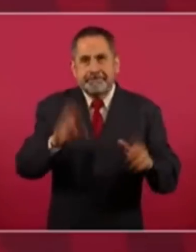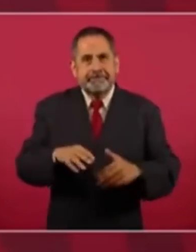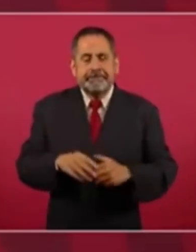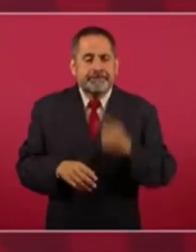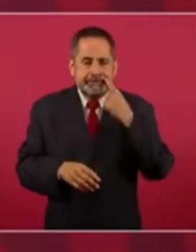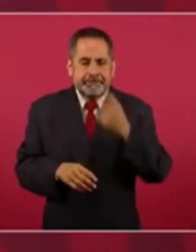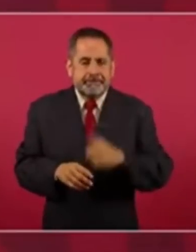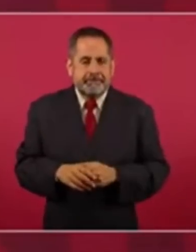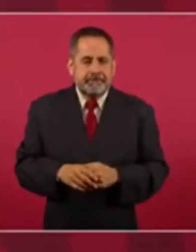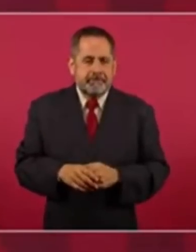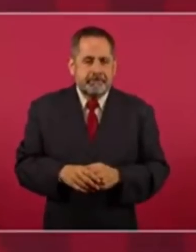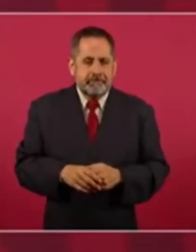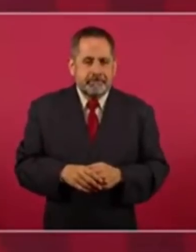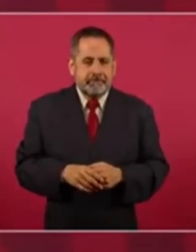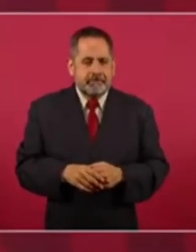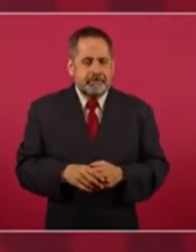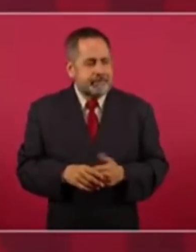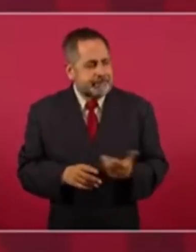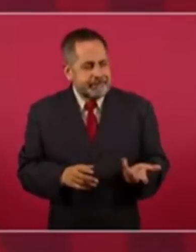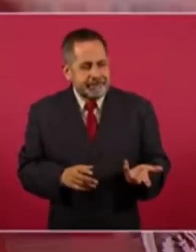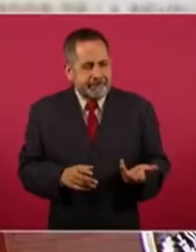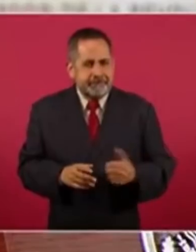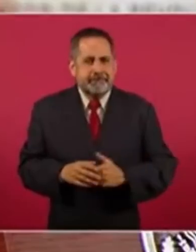El nivel de escolaridad,